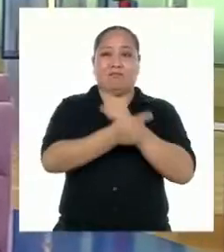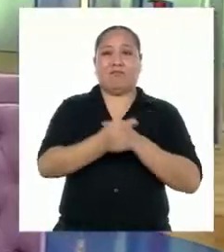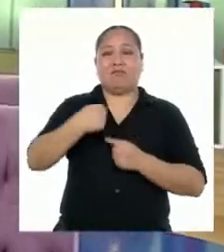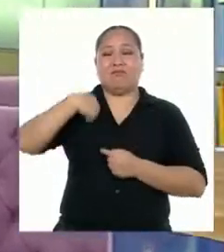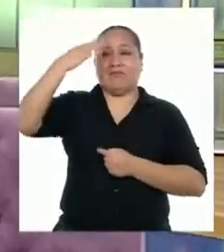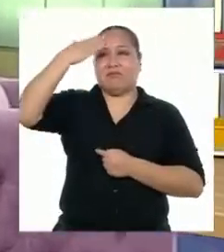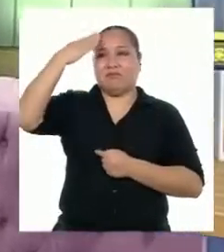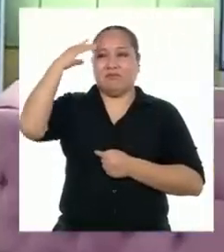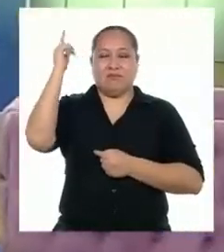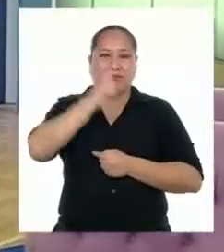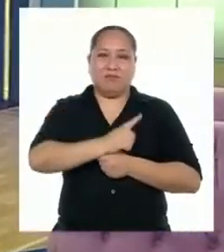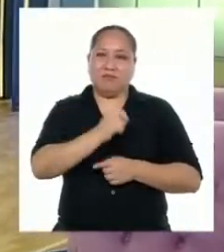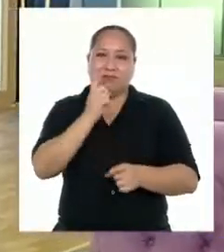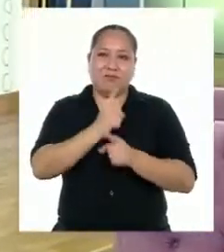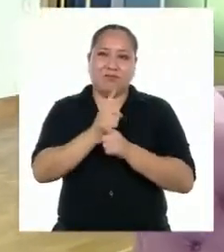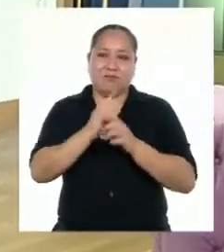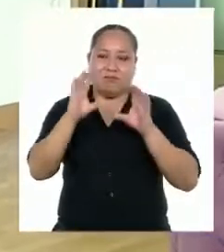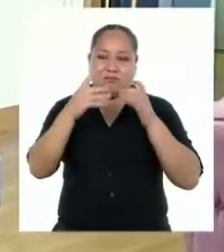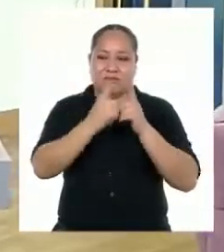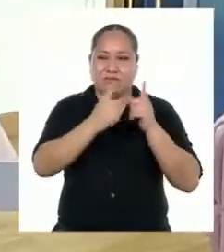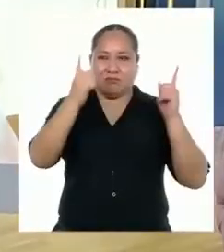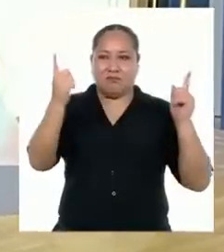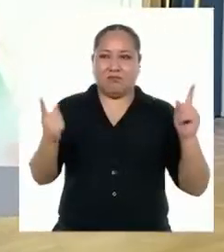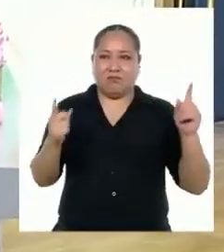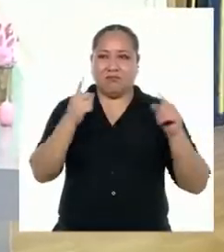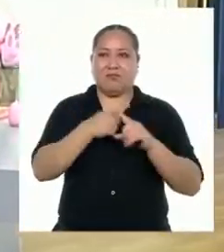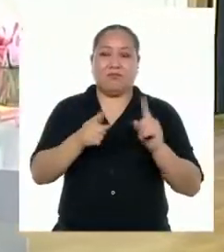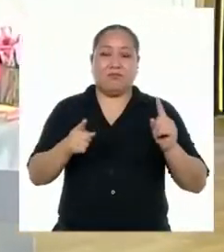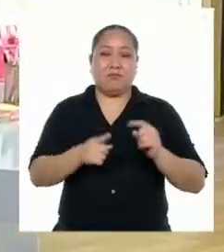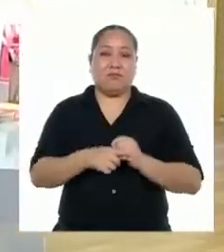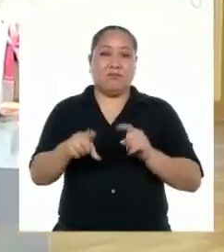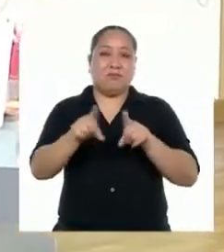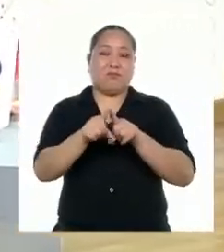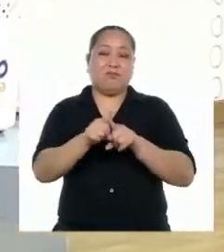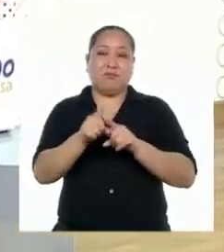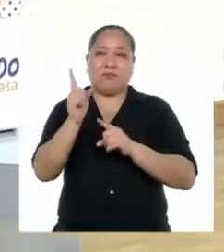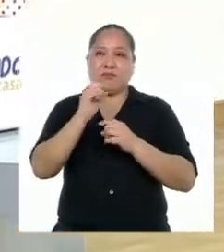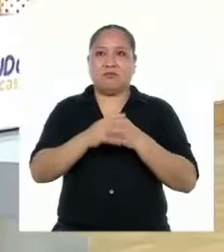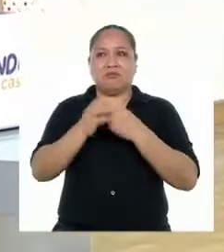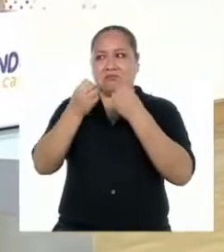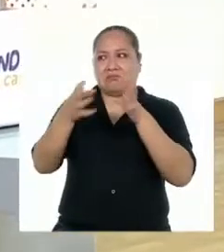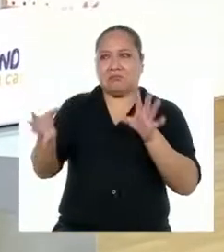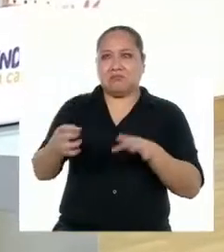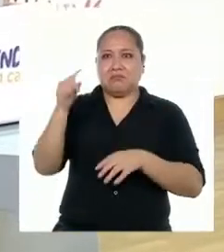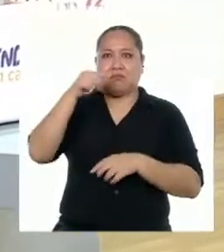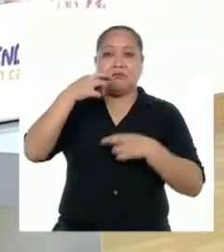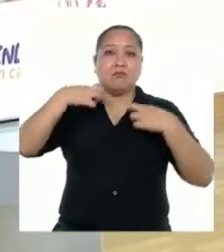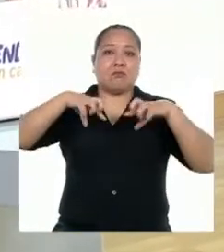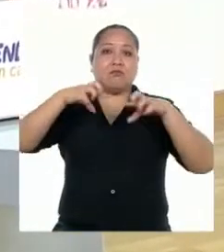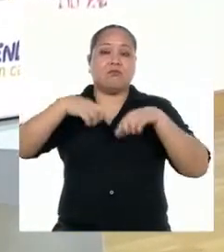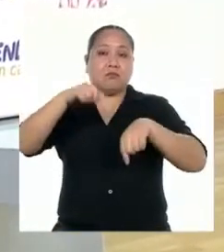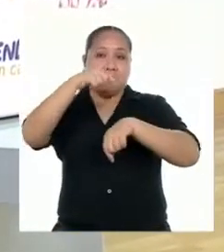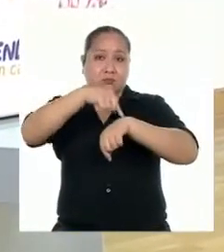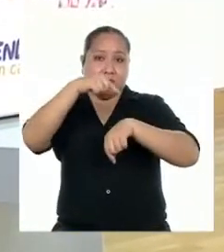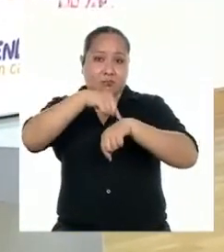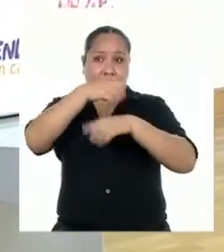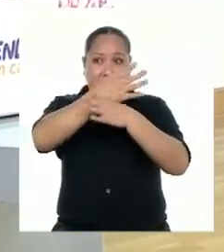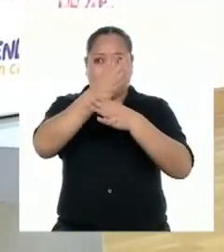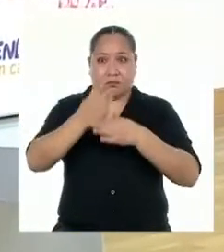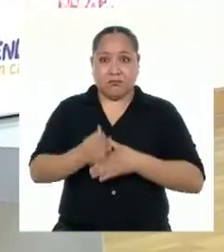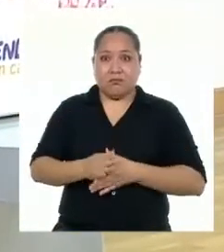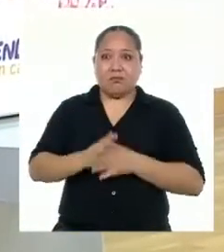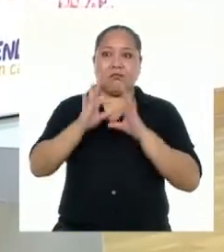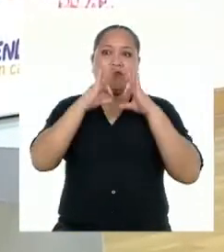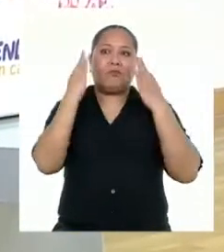que no es lo ideal seguir clases a distancia, pero a la vez no podemos negar que esto nos ha permitido pasar tiempo con la familia,